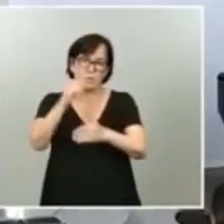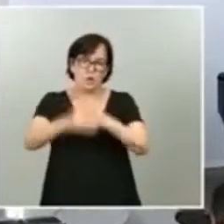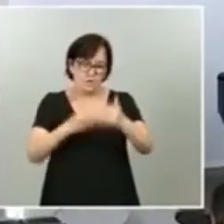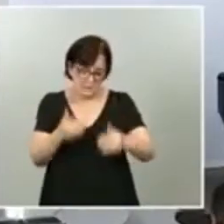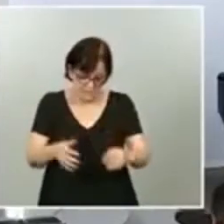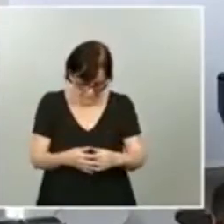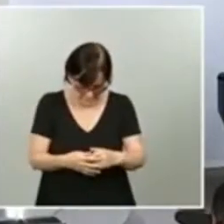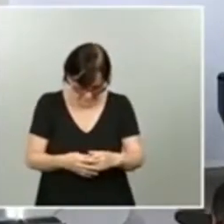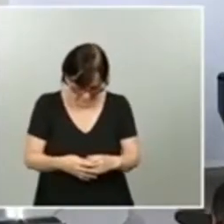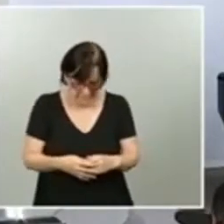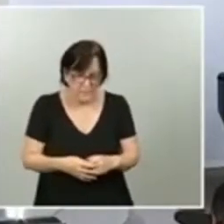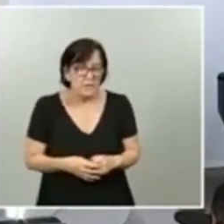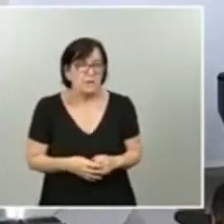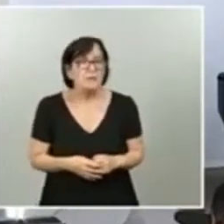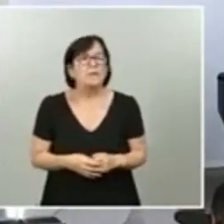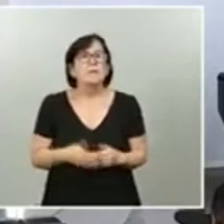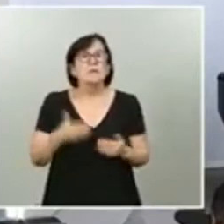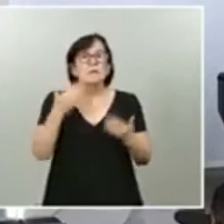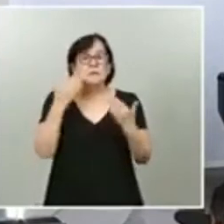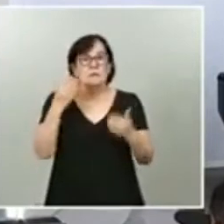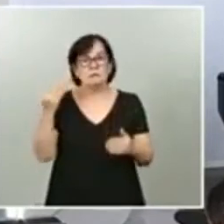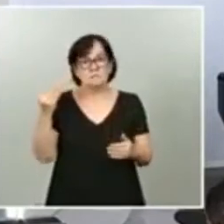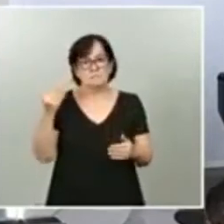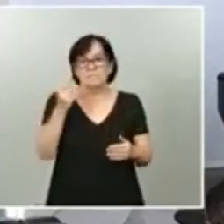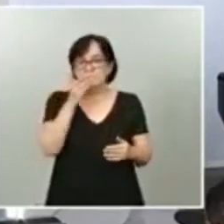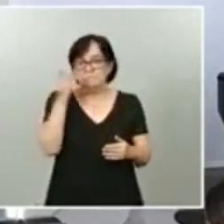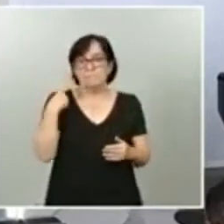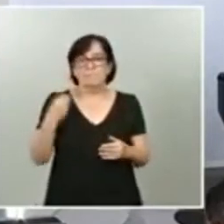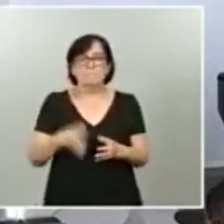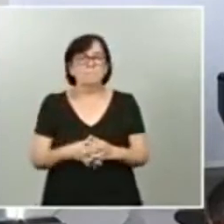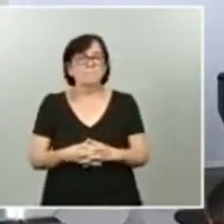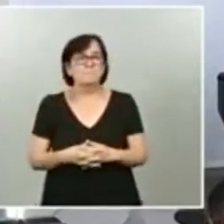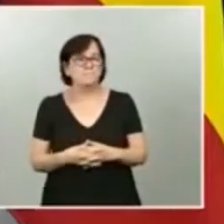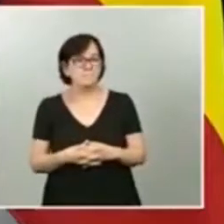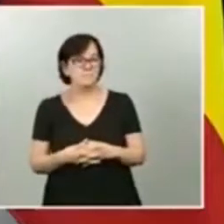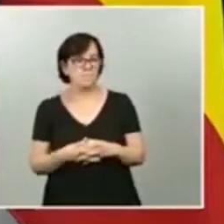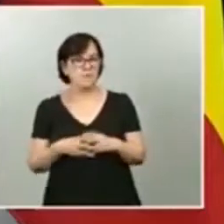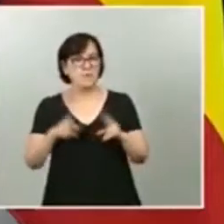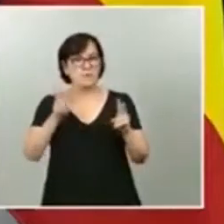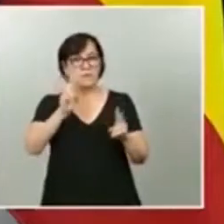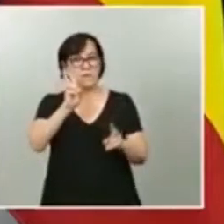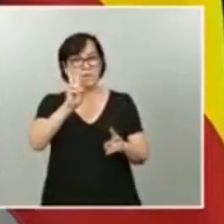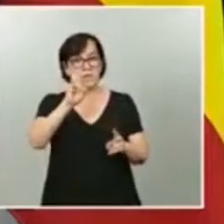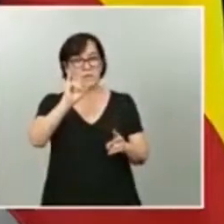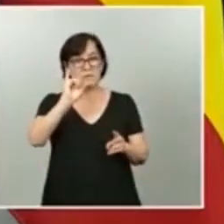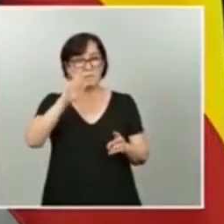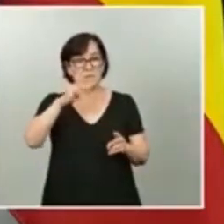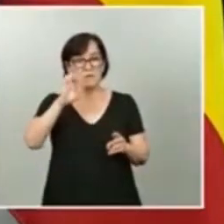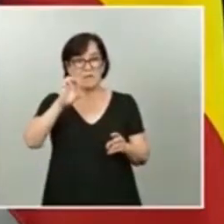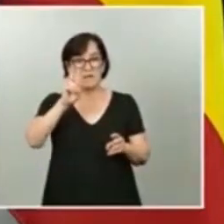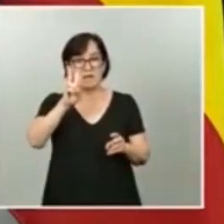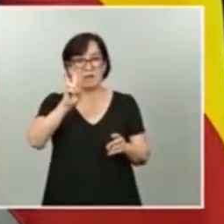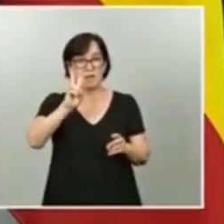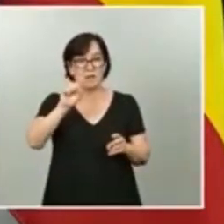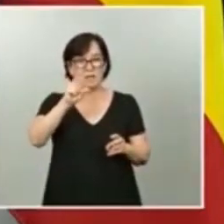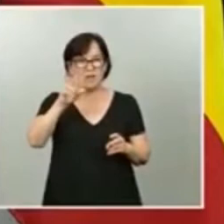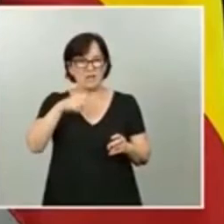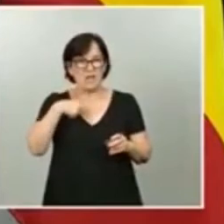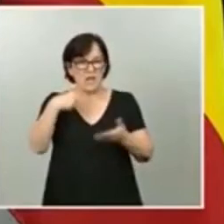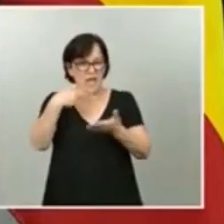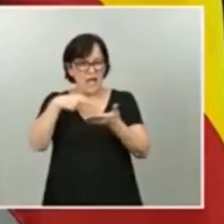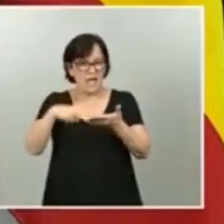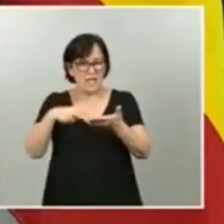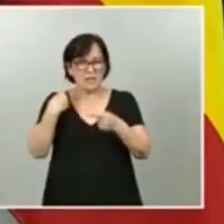Sí, gracias por su pregunta. Respecto a Vicente Vallés, le tengo que decir que he leído cosas en las redes sociales